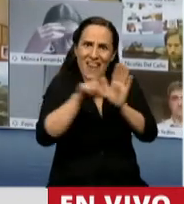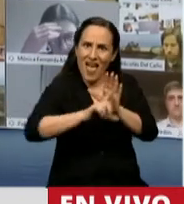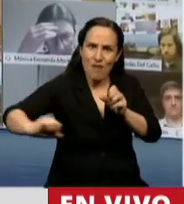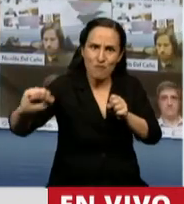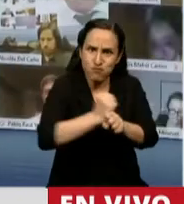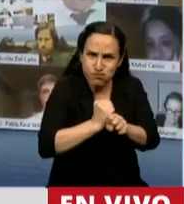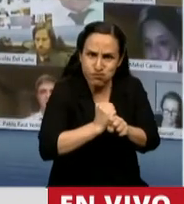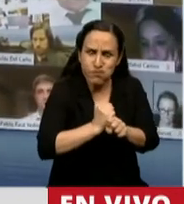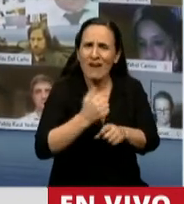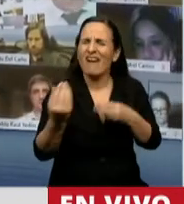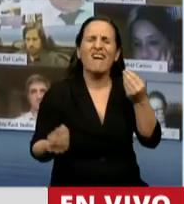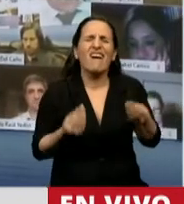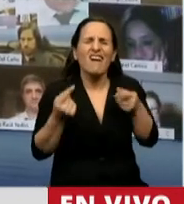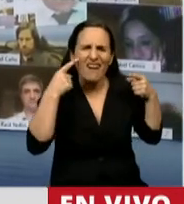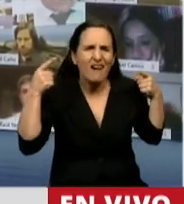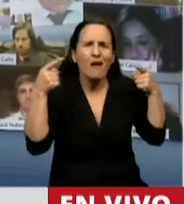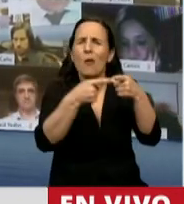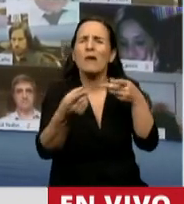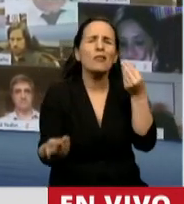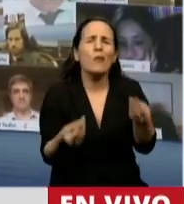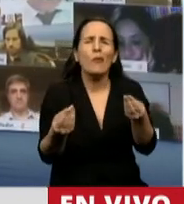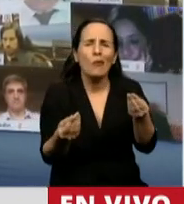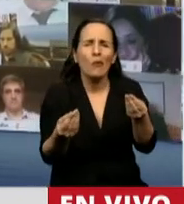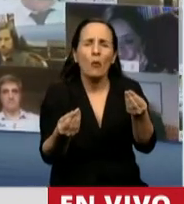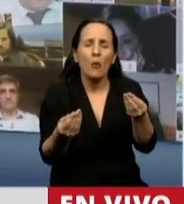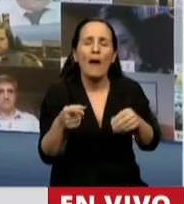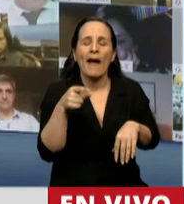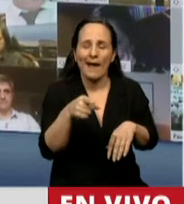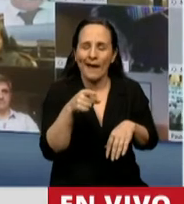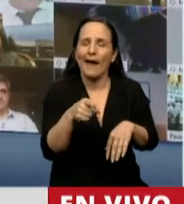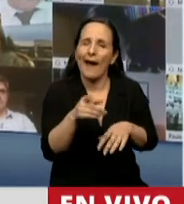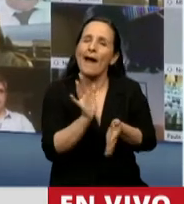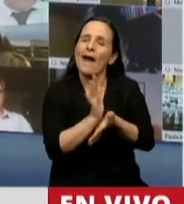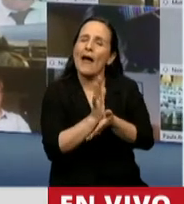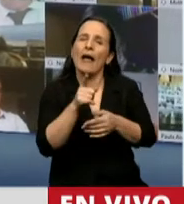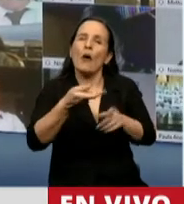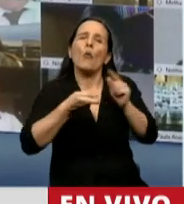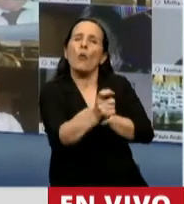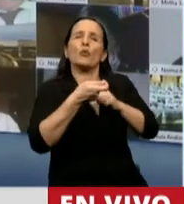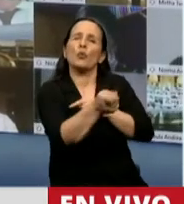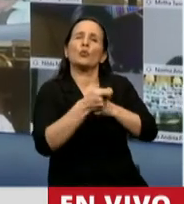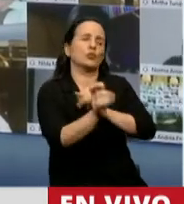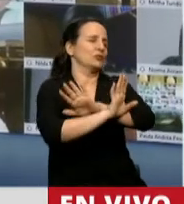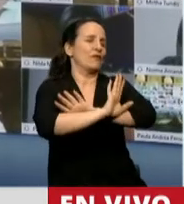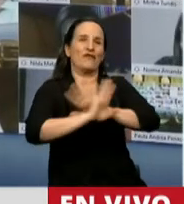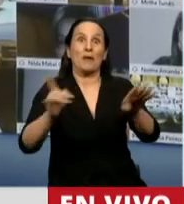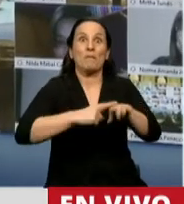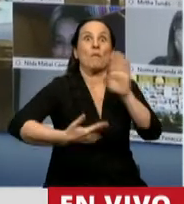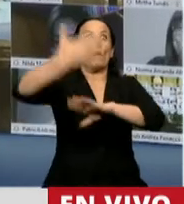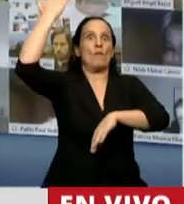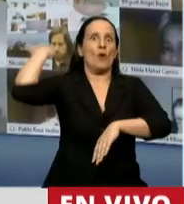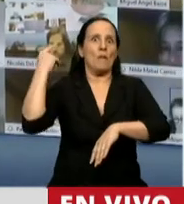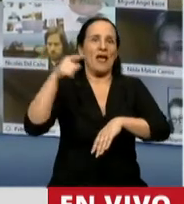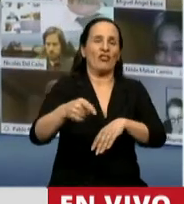esta ley, lo que se intentaba fundamentalmente es tratar de evitar los litigios que existían en aquel